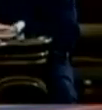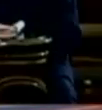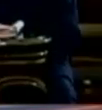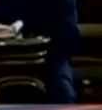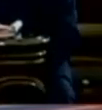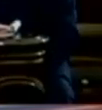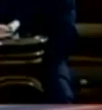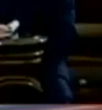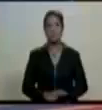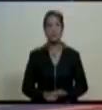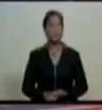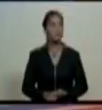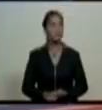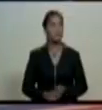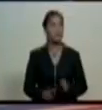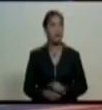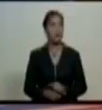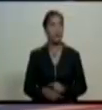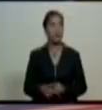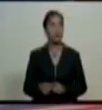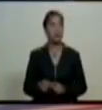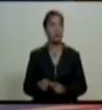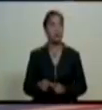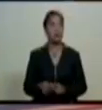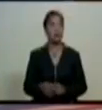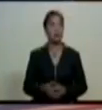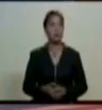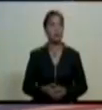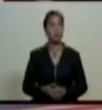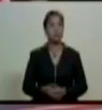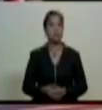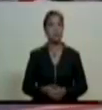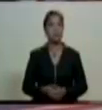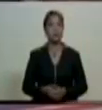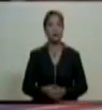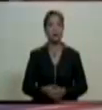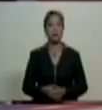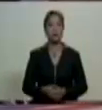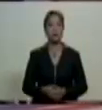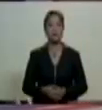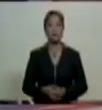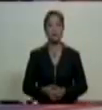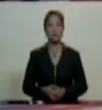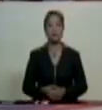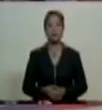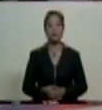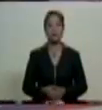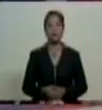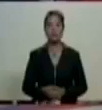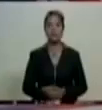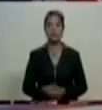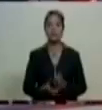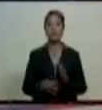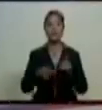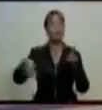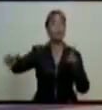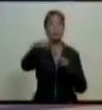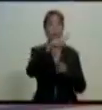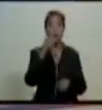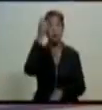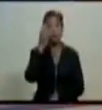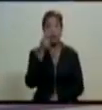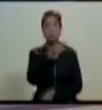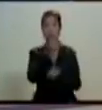ciudadano director. En consideración, los constituyentes que estén de acuerdo